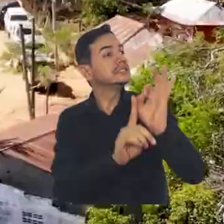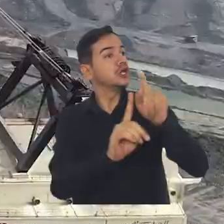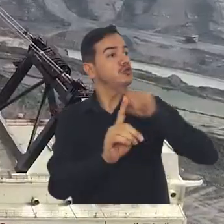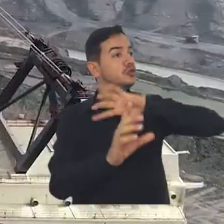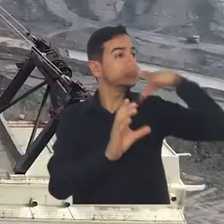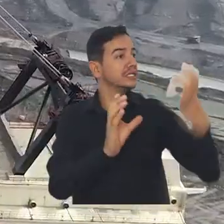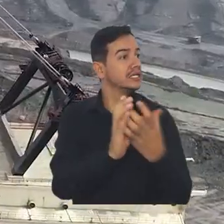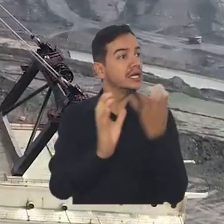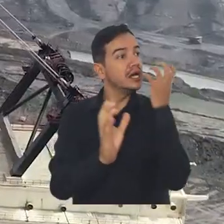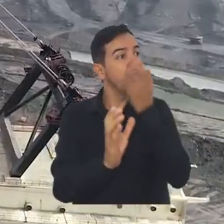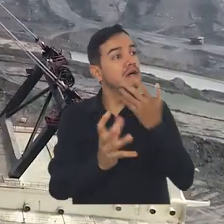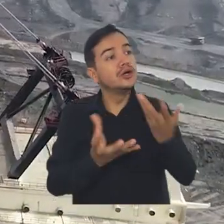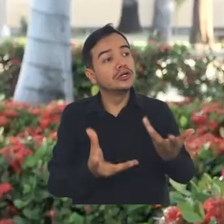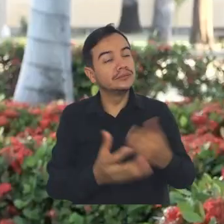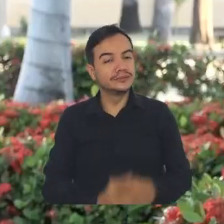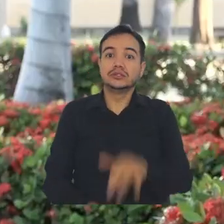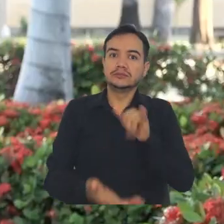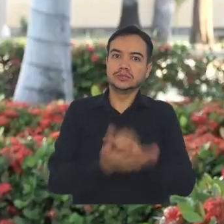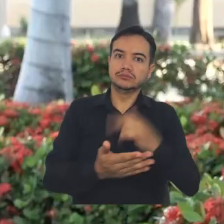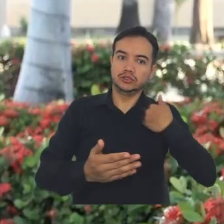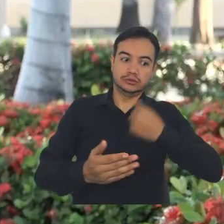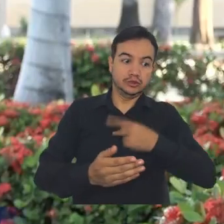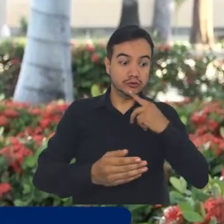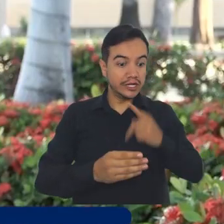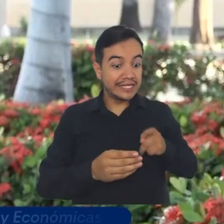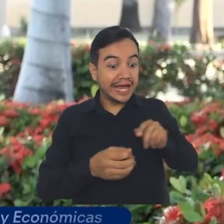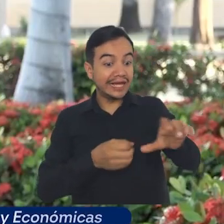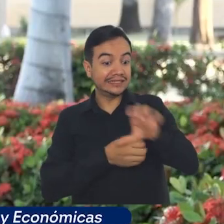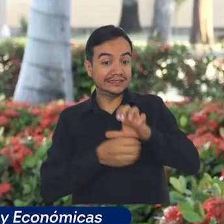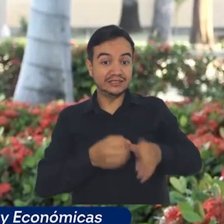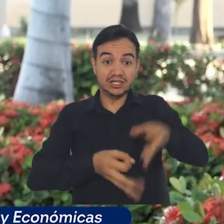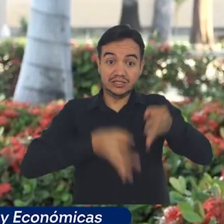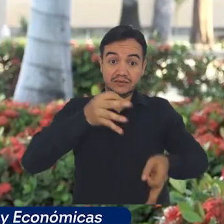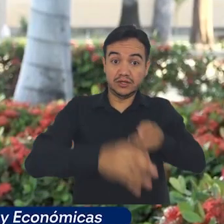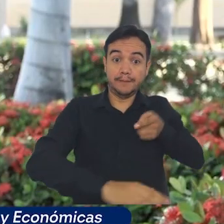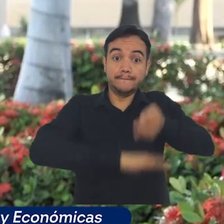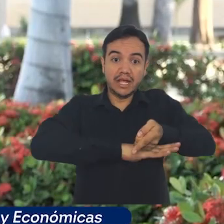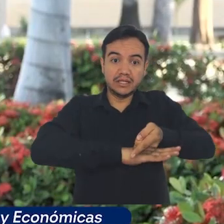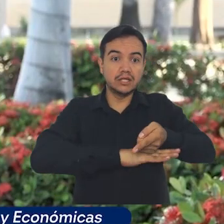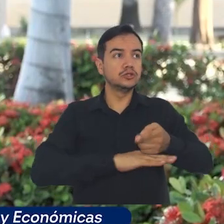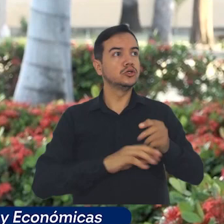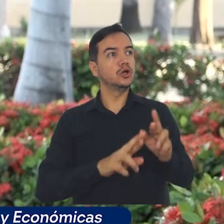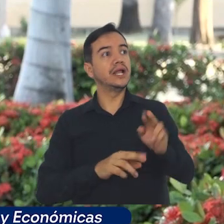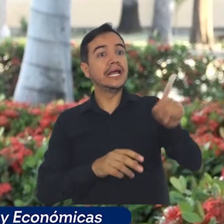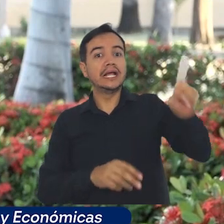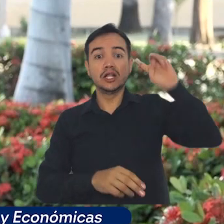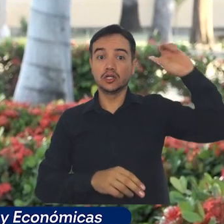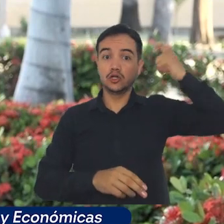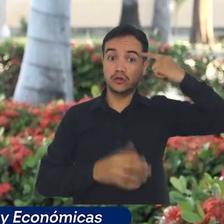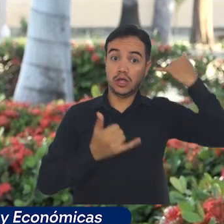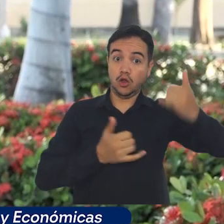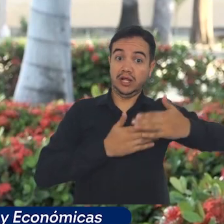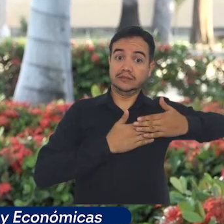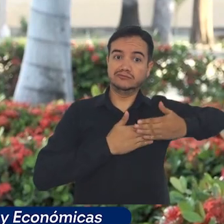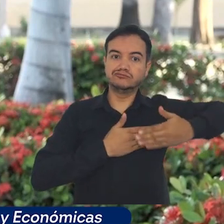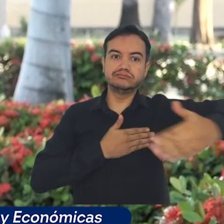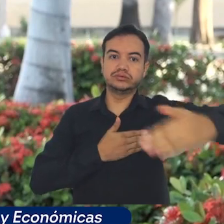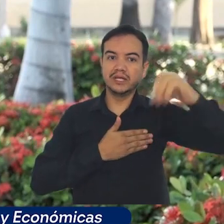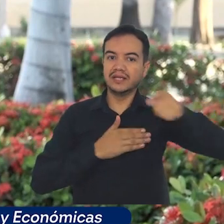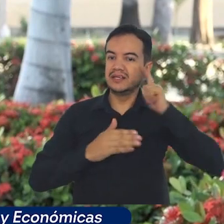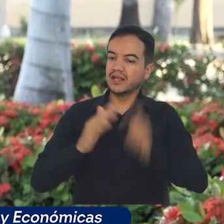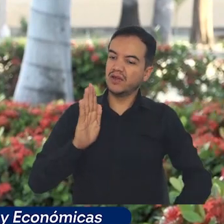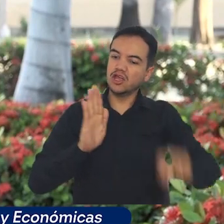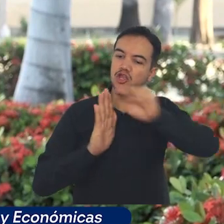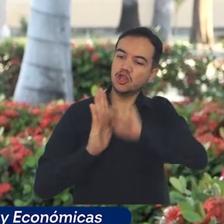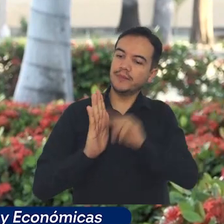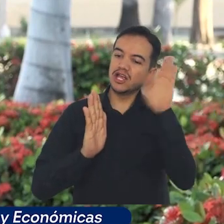la actual crisis climática global. A través de este resultado victorioso lo que esperamos es que el gobierno en todas sus políticas